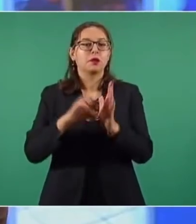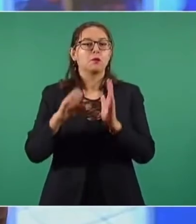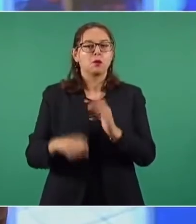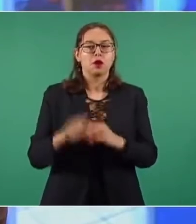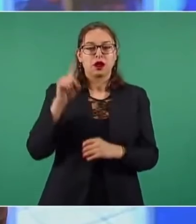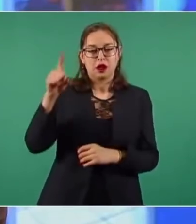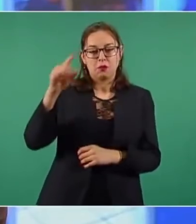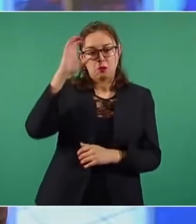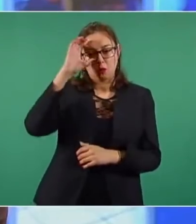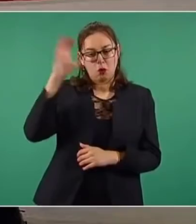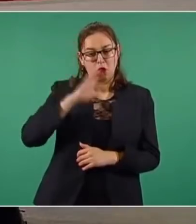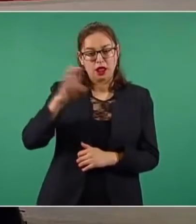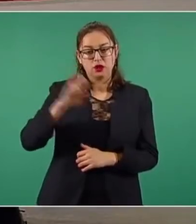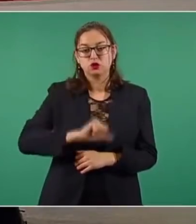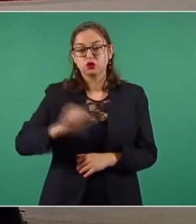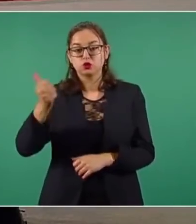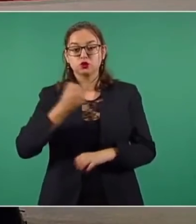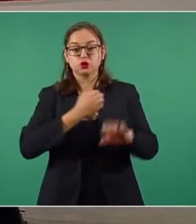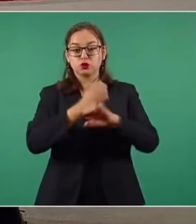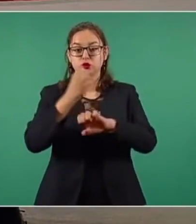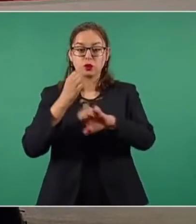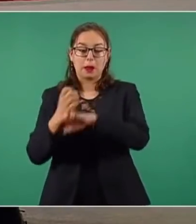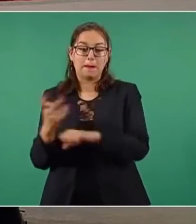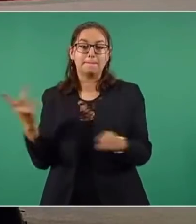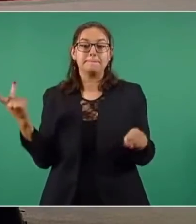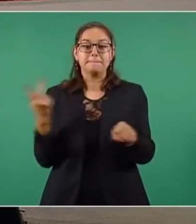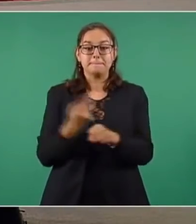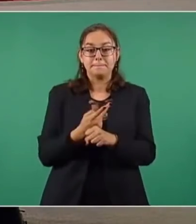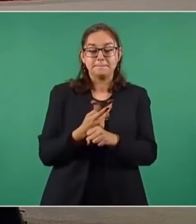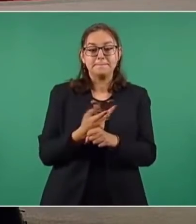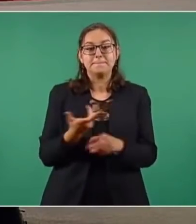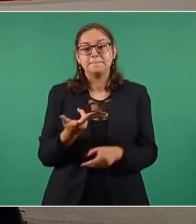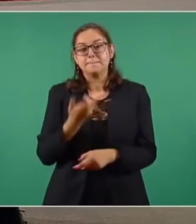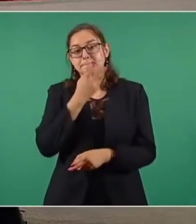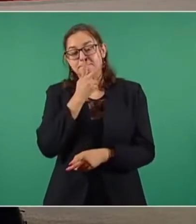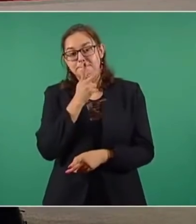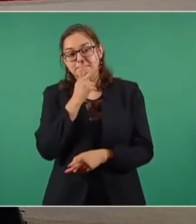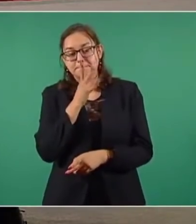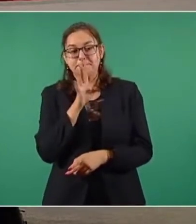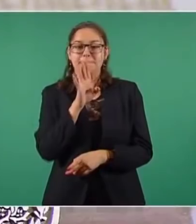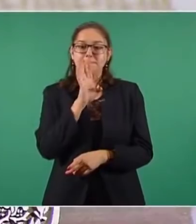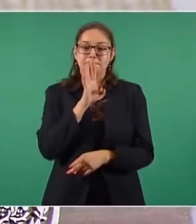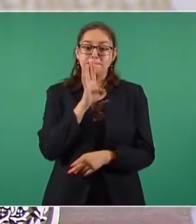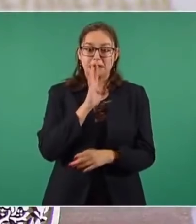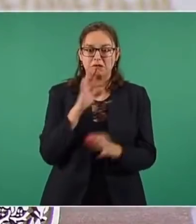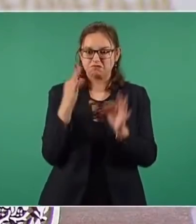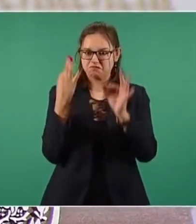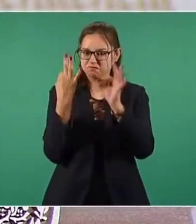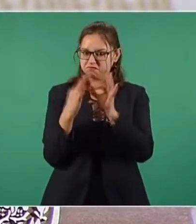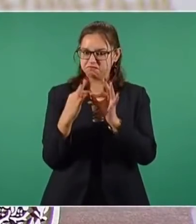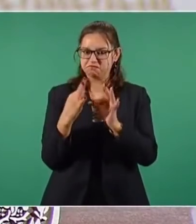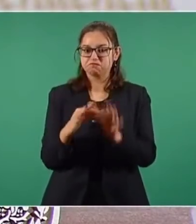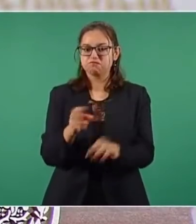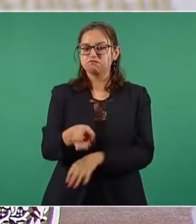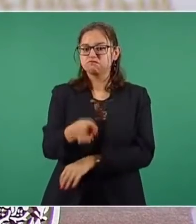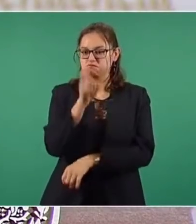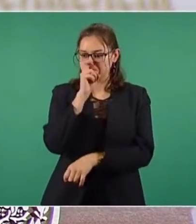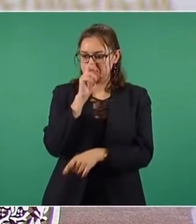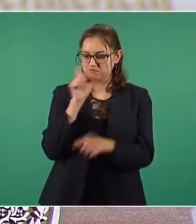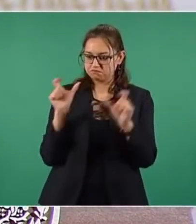y en otros estados en donde afortunadamente los padres con mucha disciplina y con esa